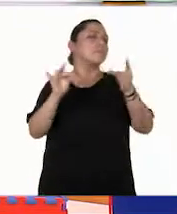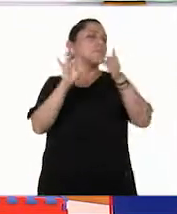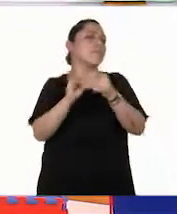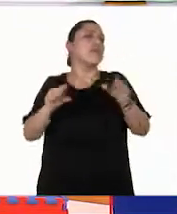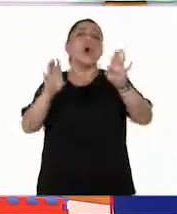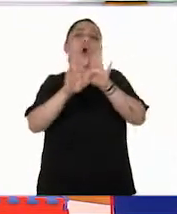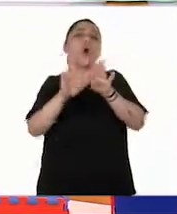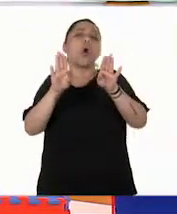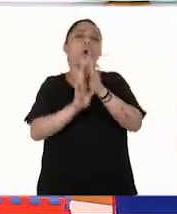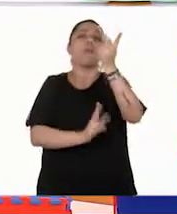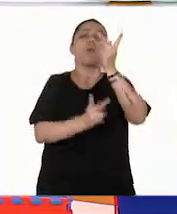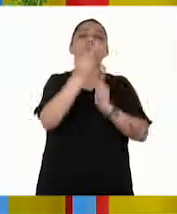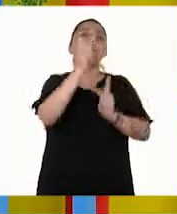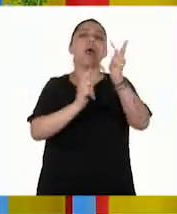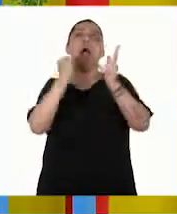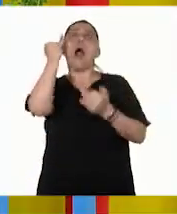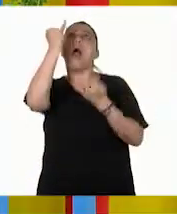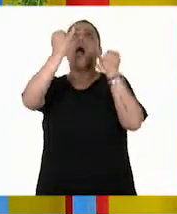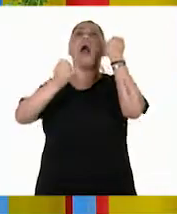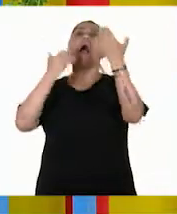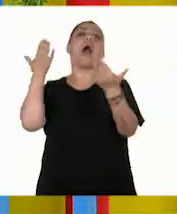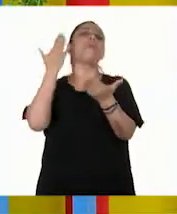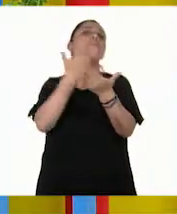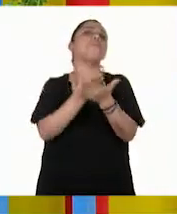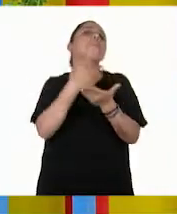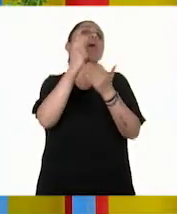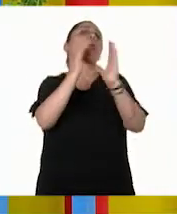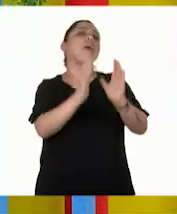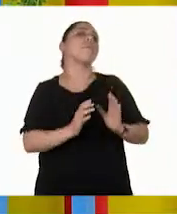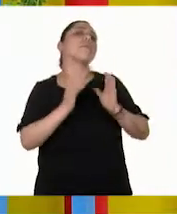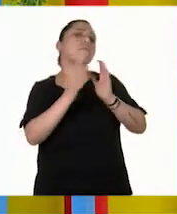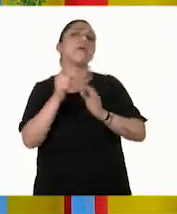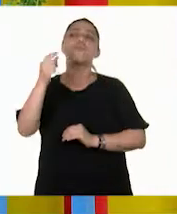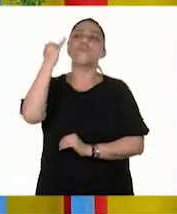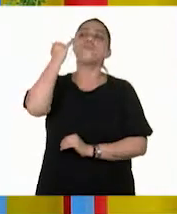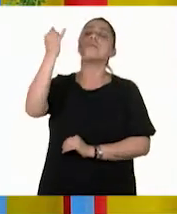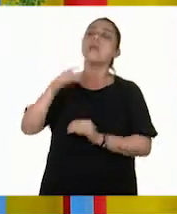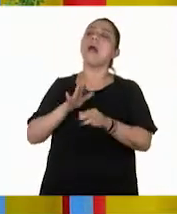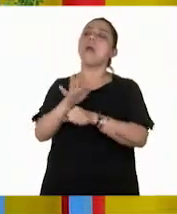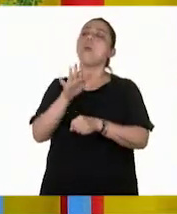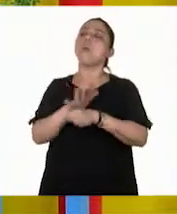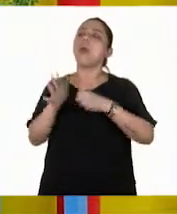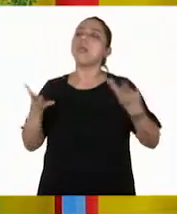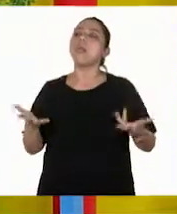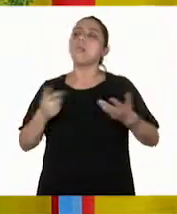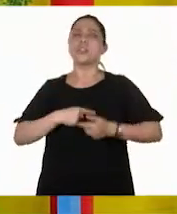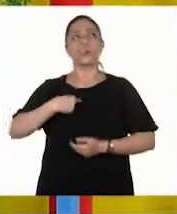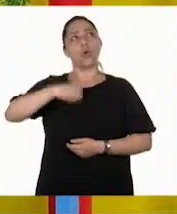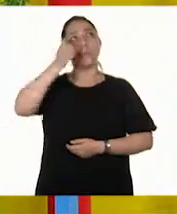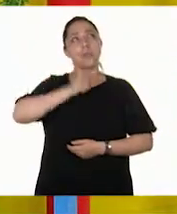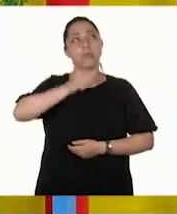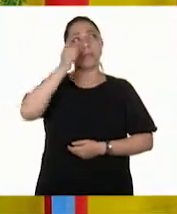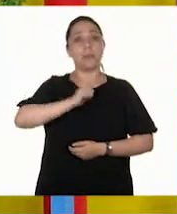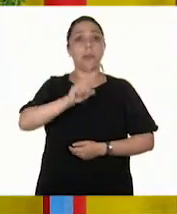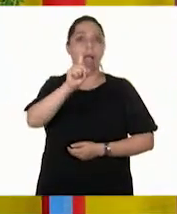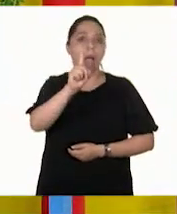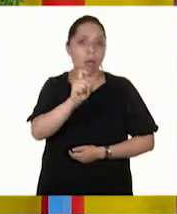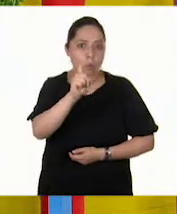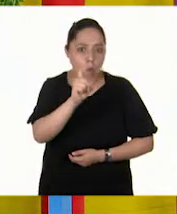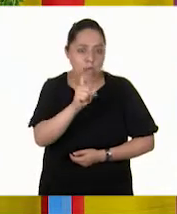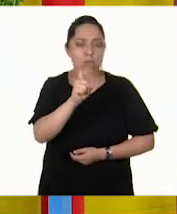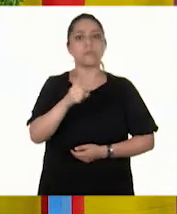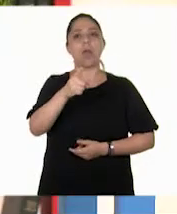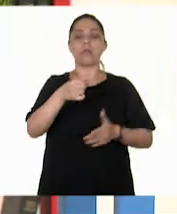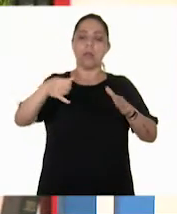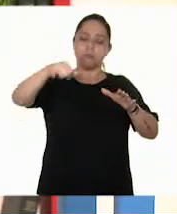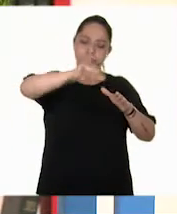para cuidarlas. ¿Qué se te ocurre, Pepe, que podamos hacer? Yo creo que lo principal es siempre tenerles agüita. Que estén siempre bien